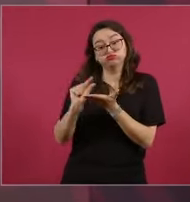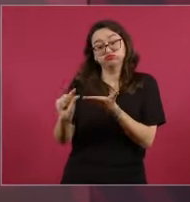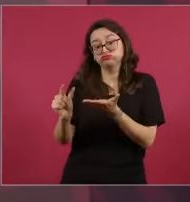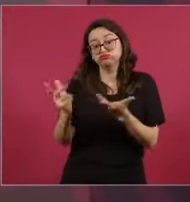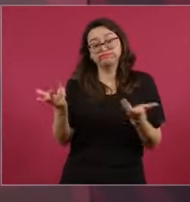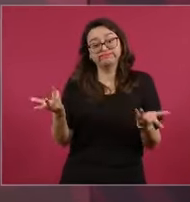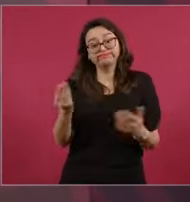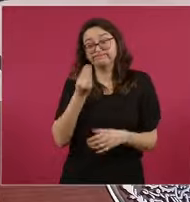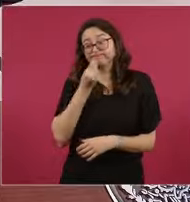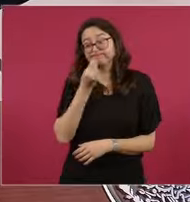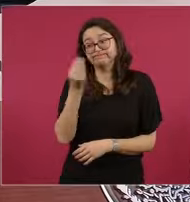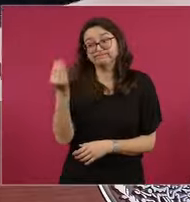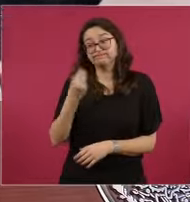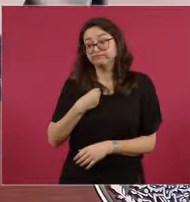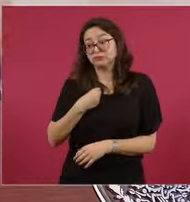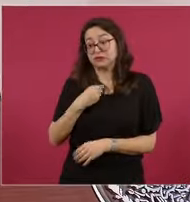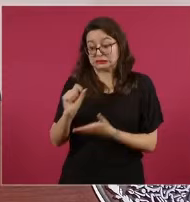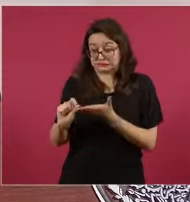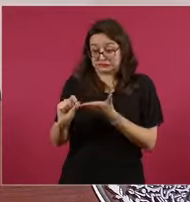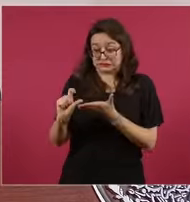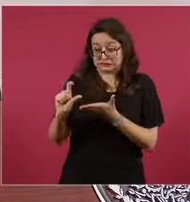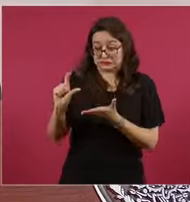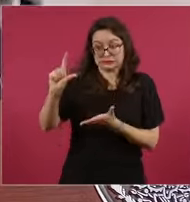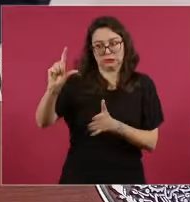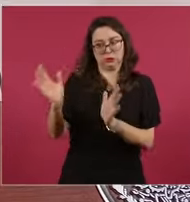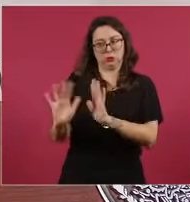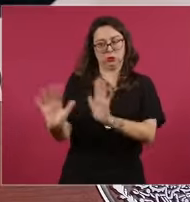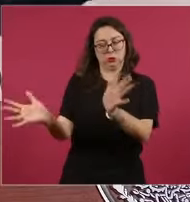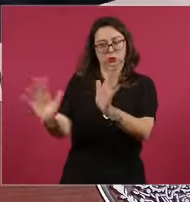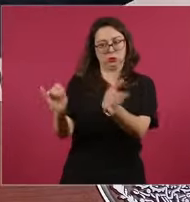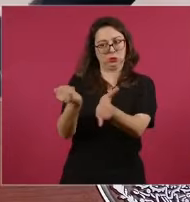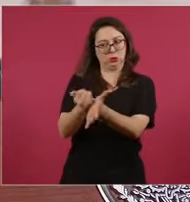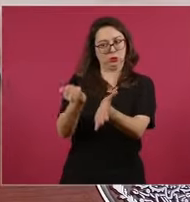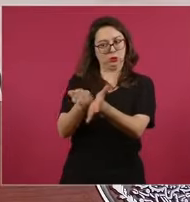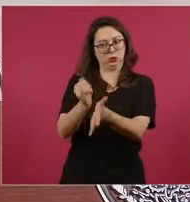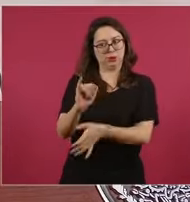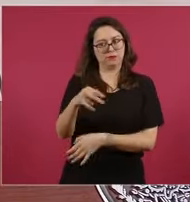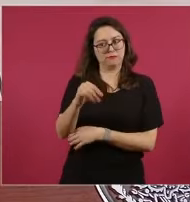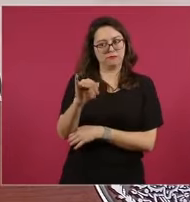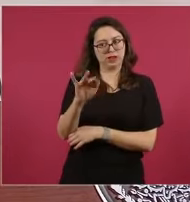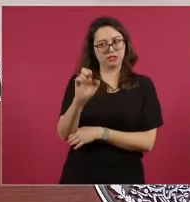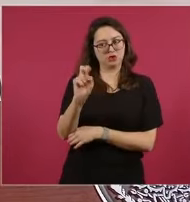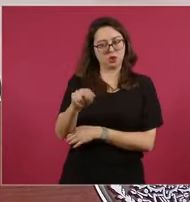iba a aumentar la inflación y por eso no aumentaban el salario.